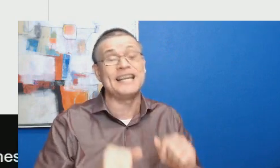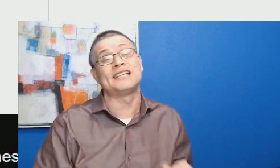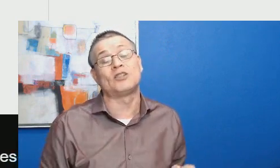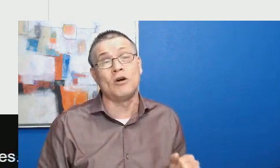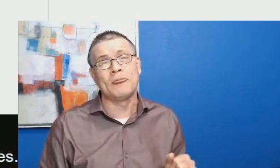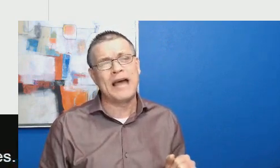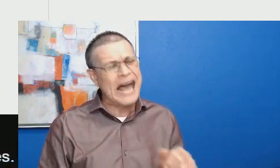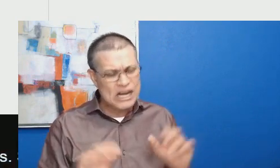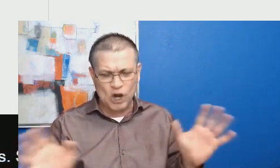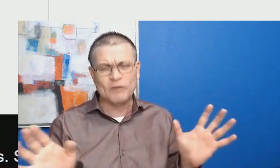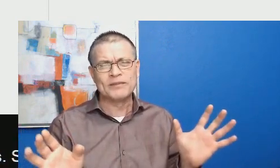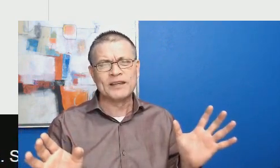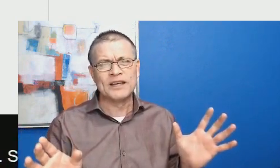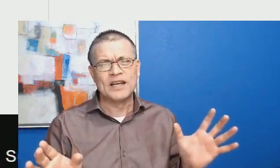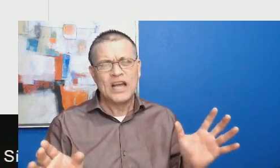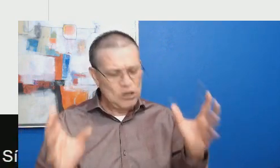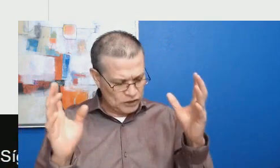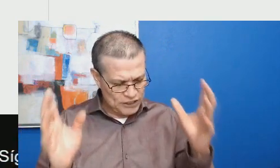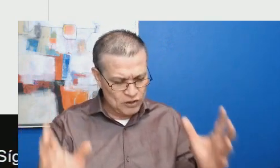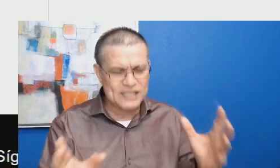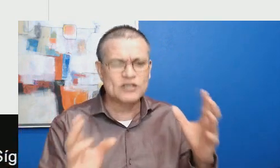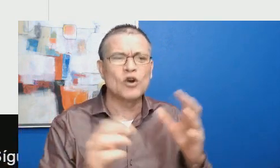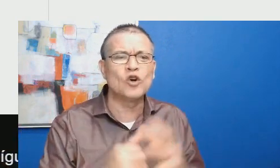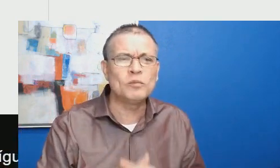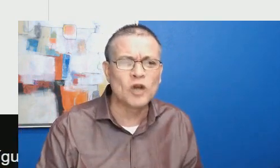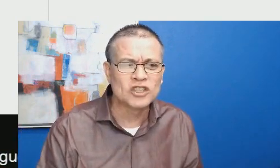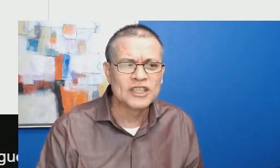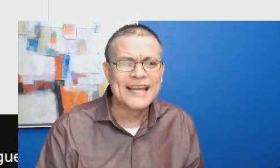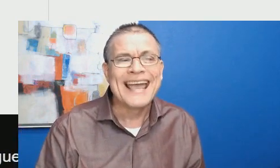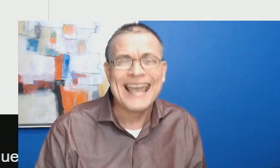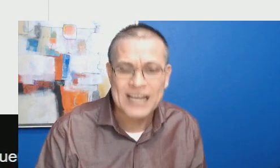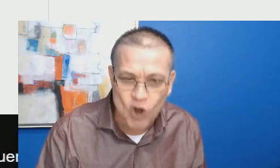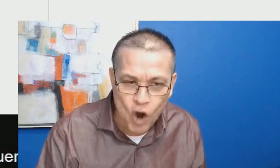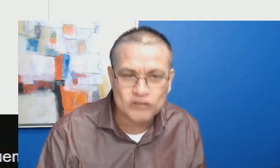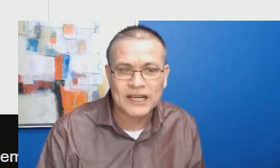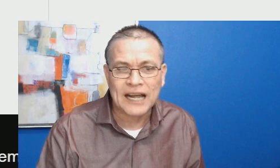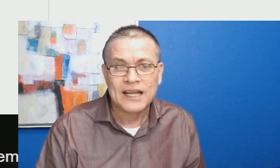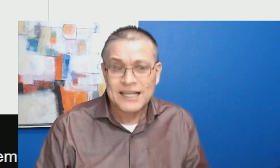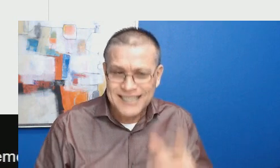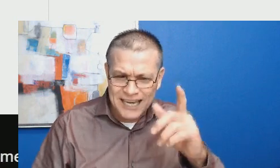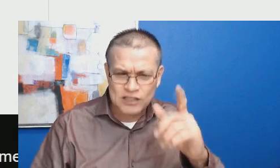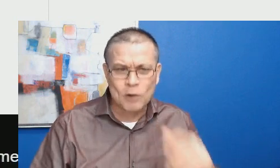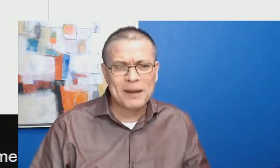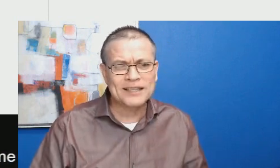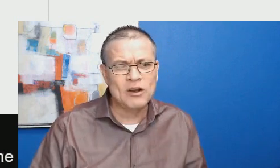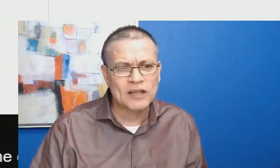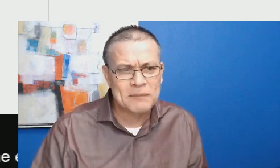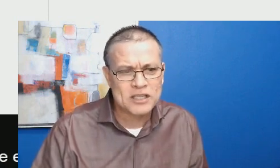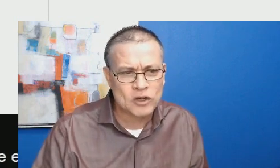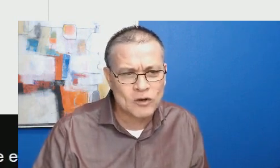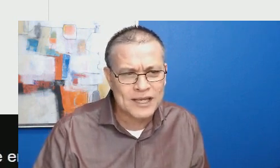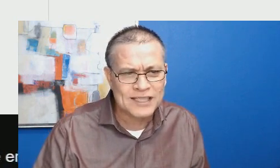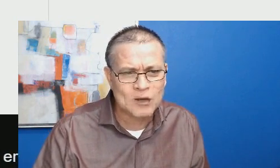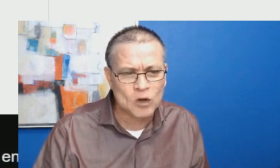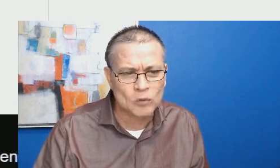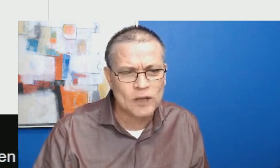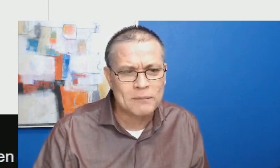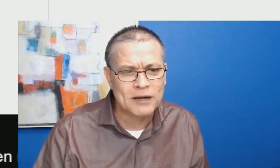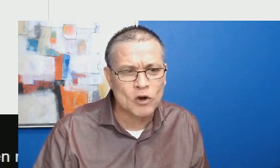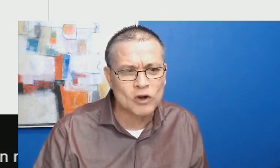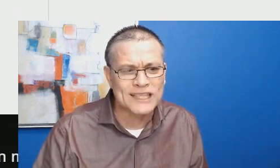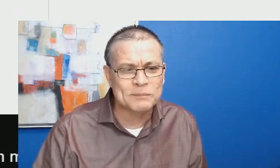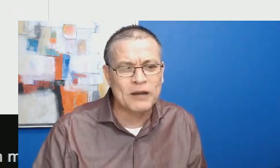que piensen esto, ¡ah, no! Los señores corruptos en contra. Ya les compartí lo que mencionó este